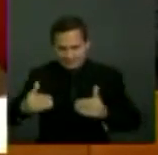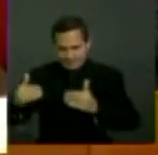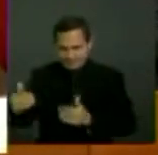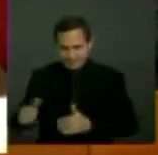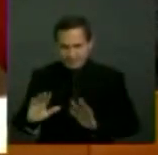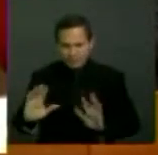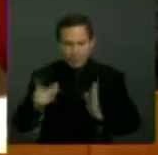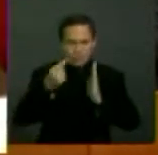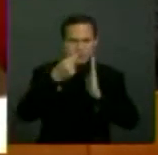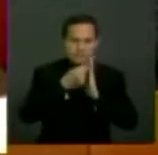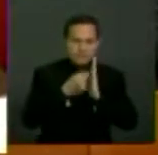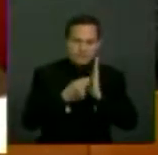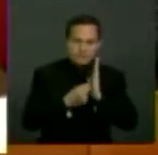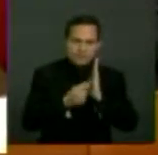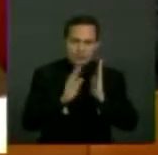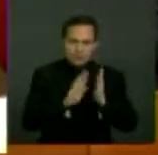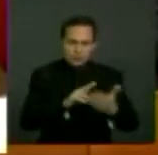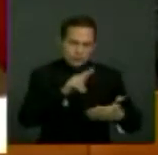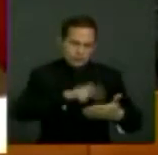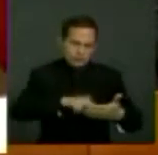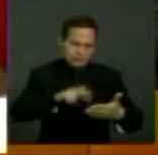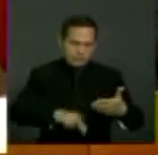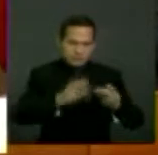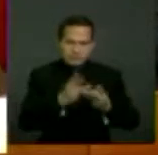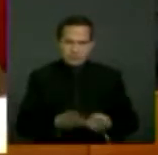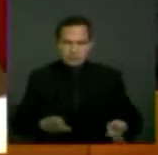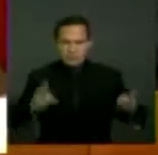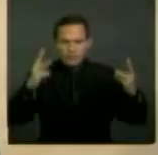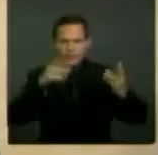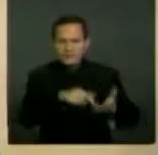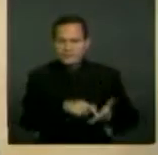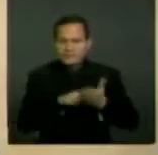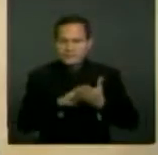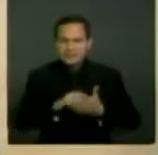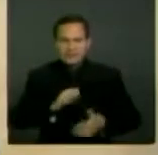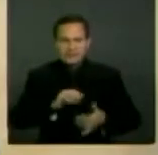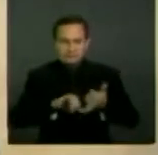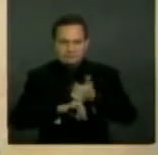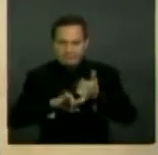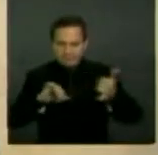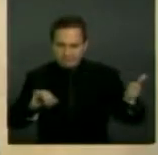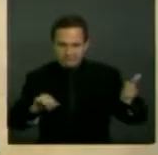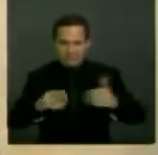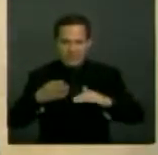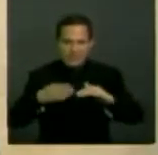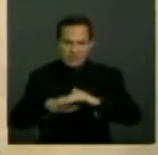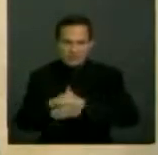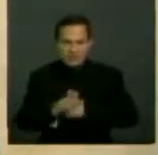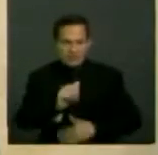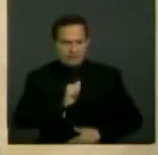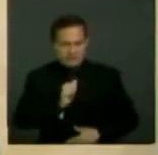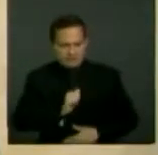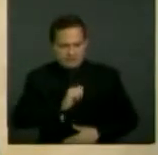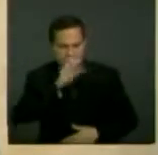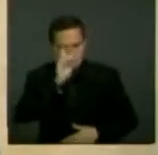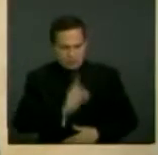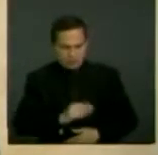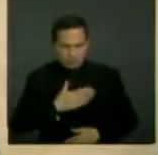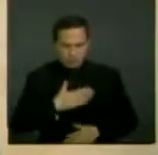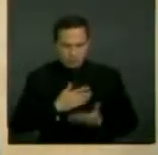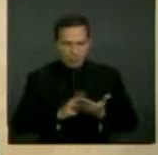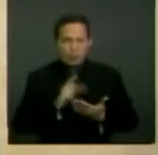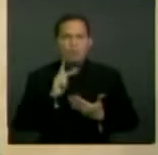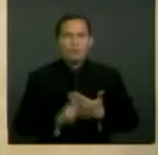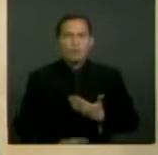principios de la Convención incluyen la autonomía, la accesibilidad y la libertad de tomar las propias decisiones sobre el propio proyecto de vida. Por tanto, la